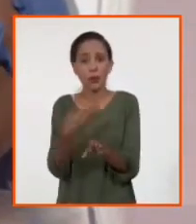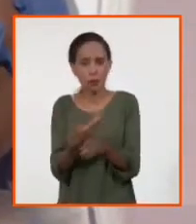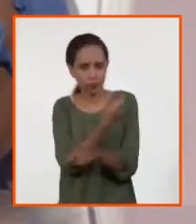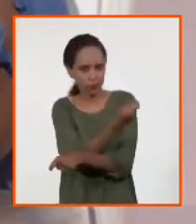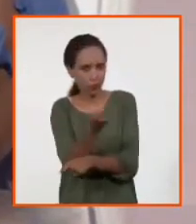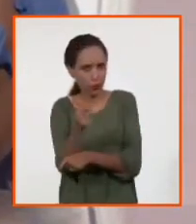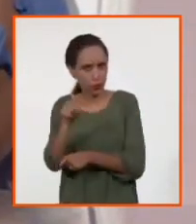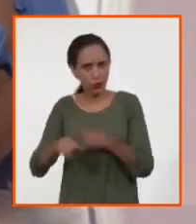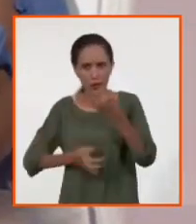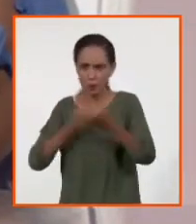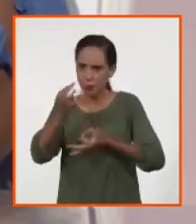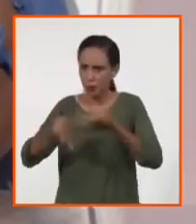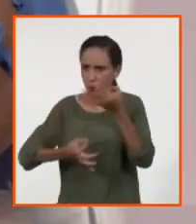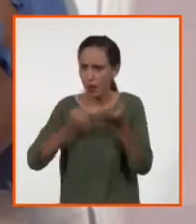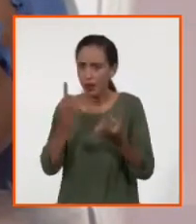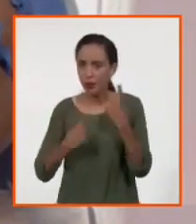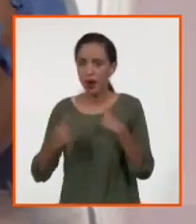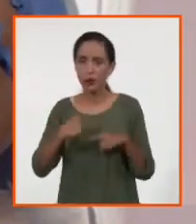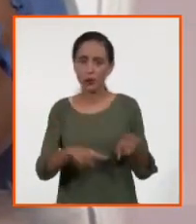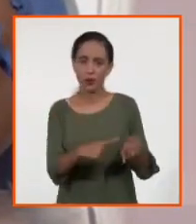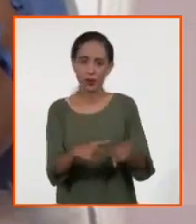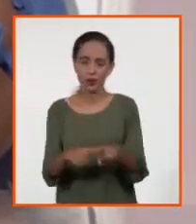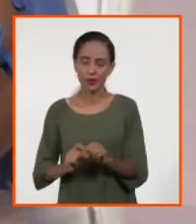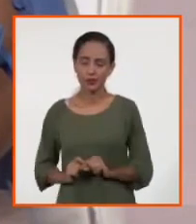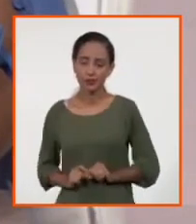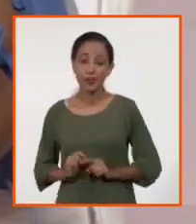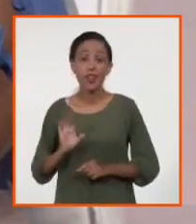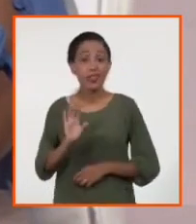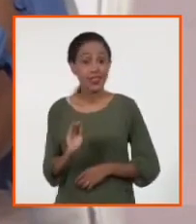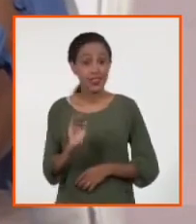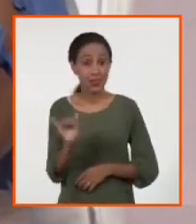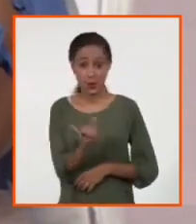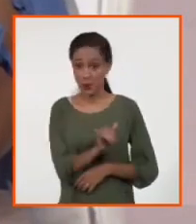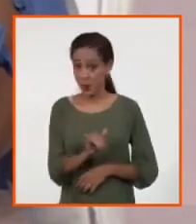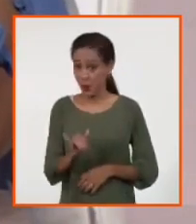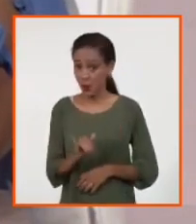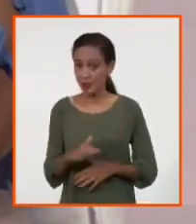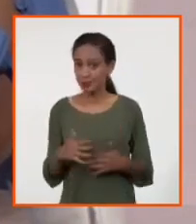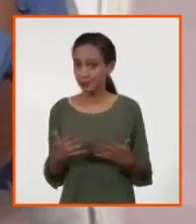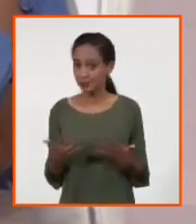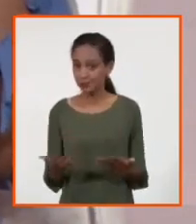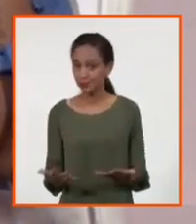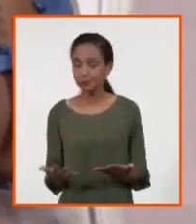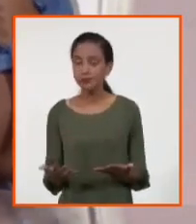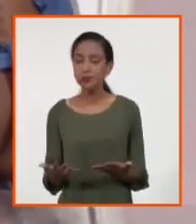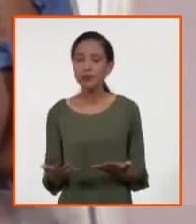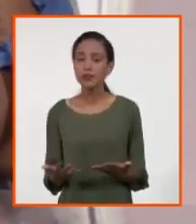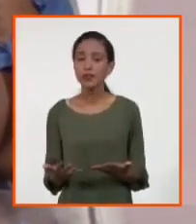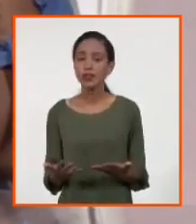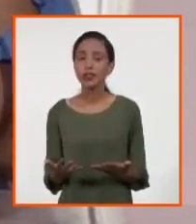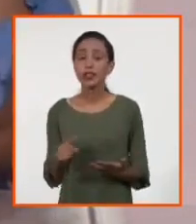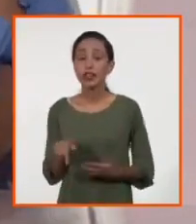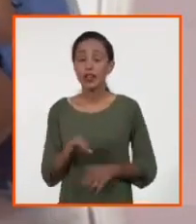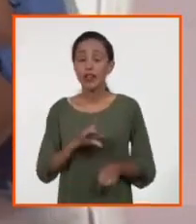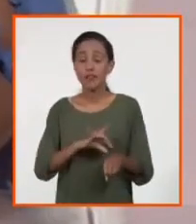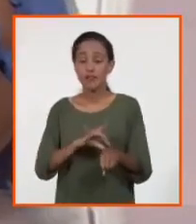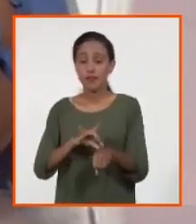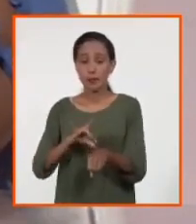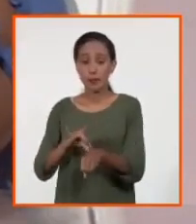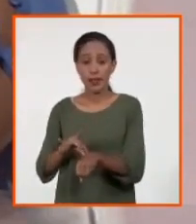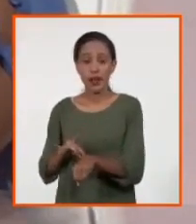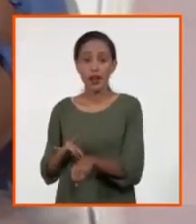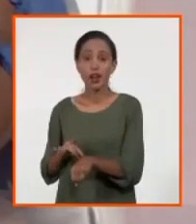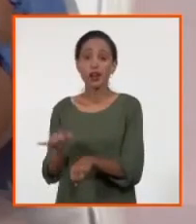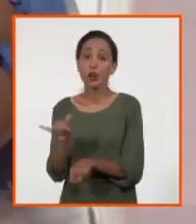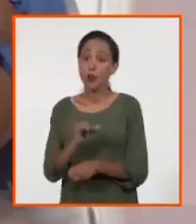algunas cuestiones al respecto. Y decir también en este sentido, con la infestación y con la